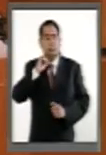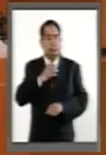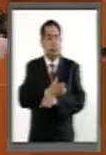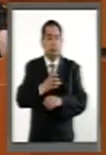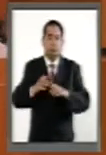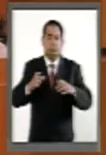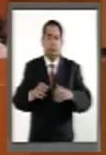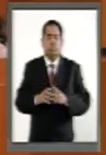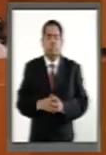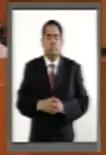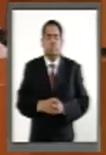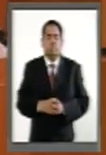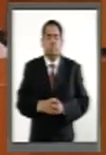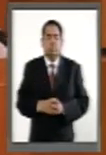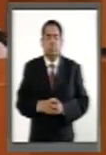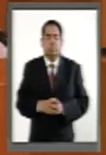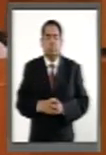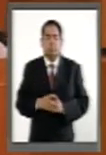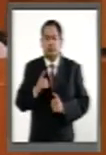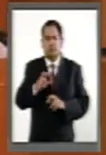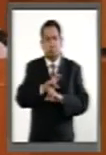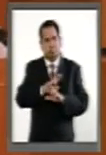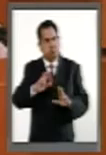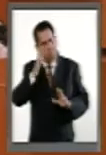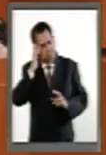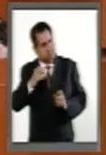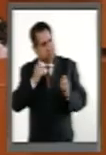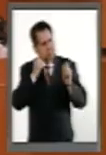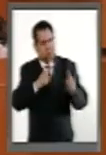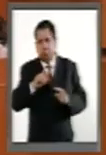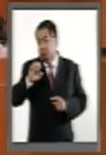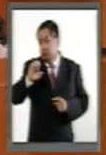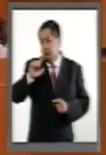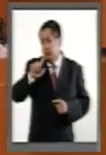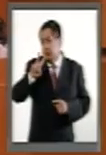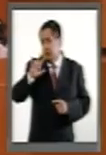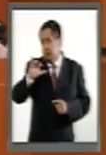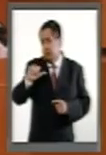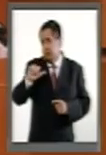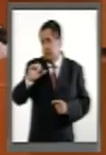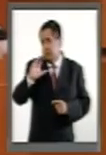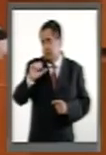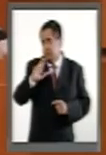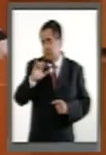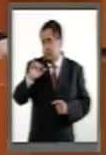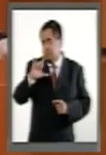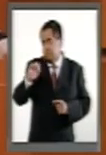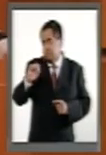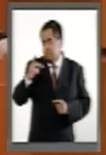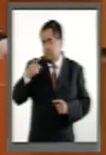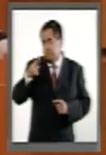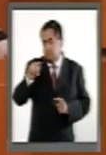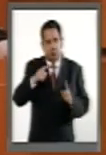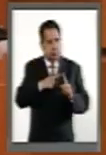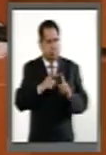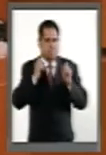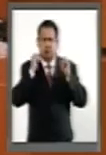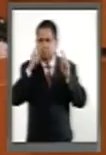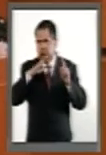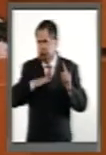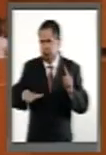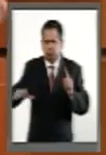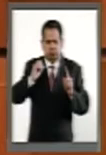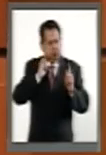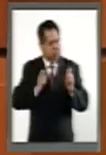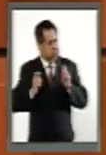el reconocimiento a Elvia Carrillo Puerto es muestra del compromiso de esta soberanía de